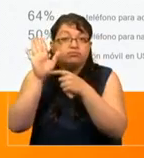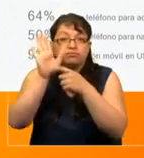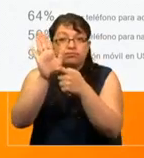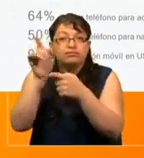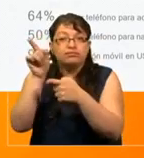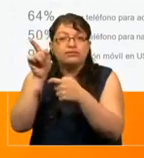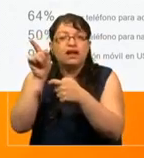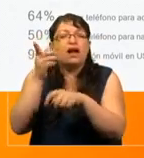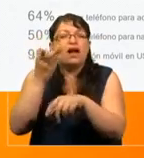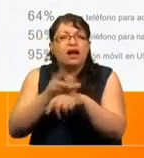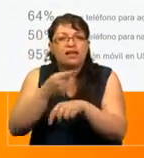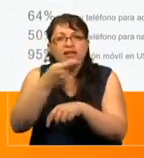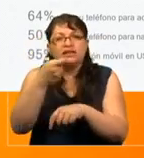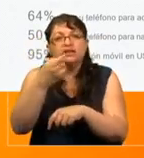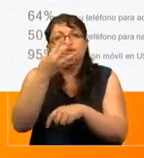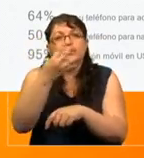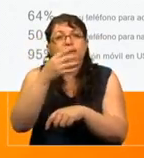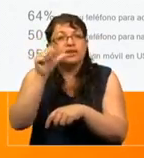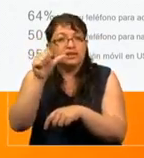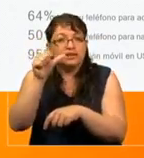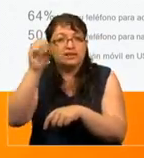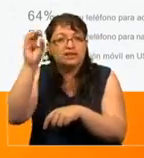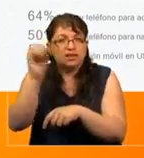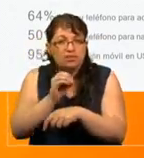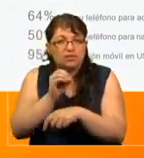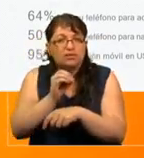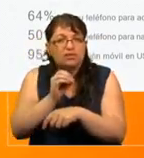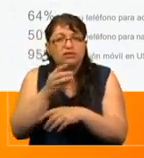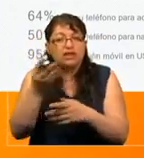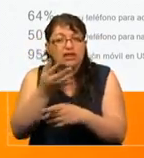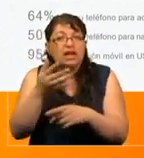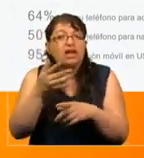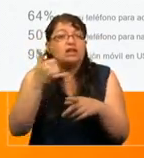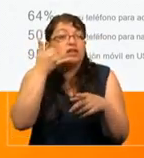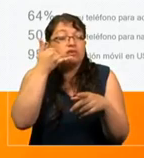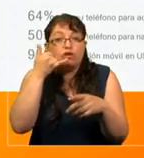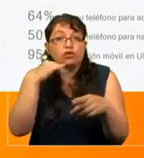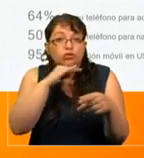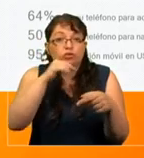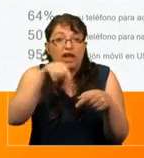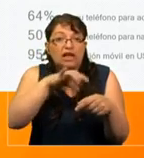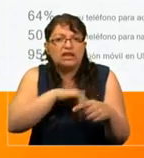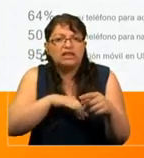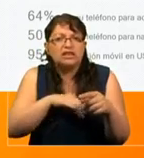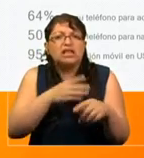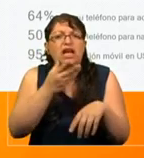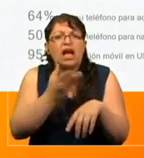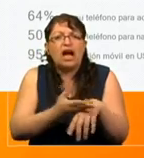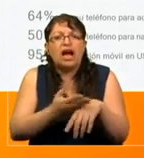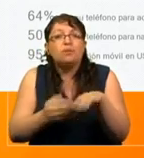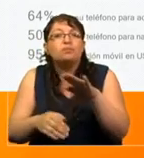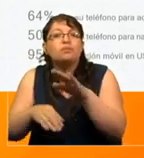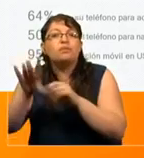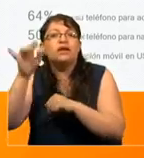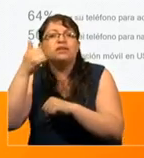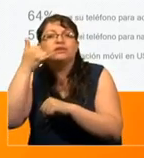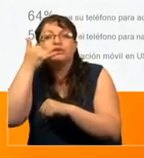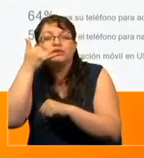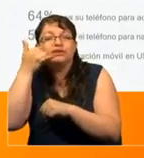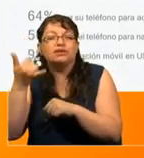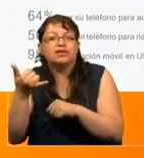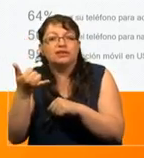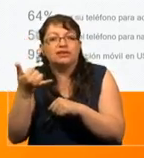hay un 146% de penetración móvil en Chile, lo que significa que hay más dispositivos y teléfonos